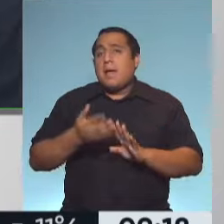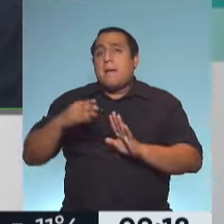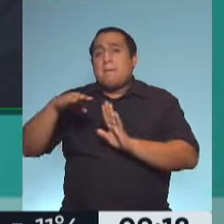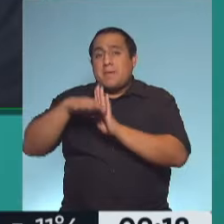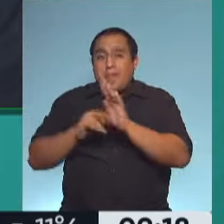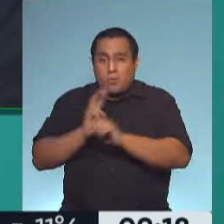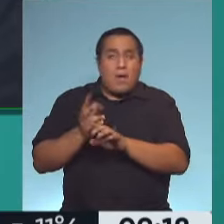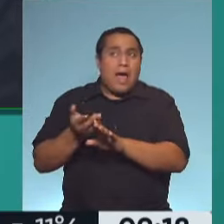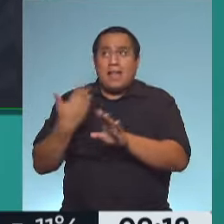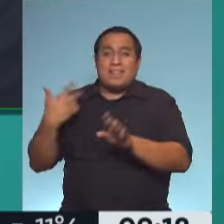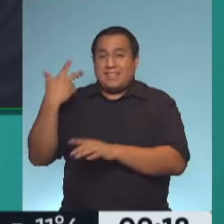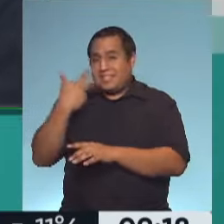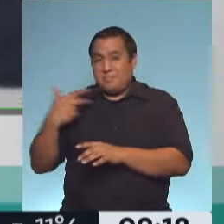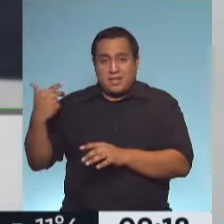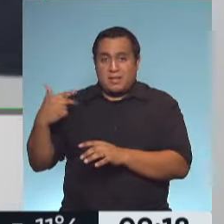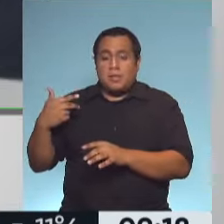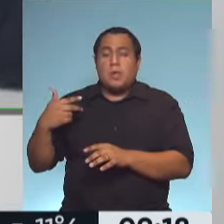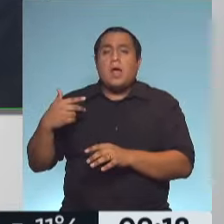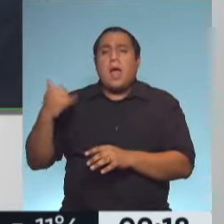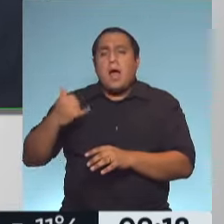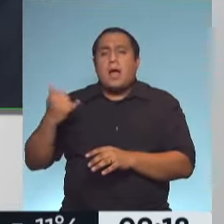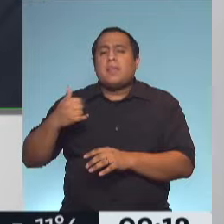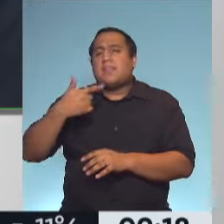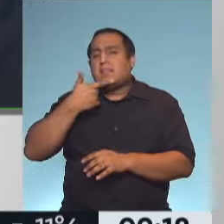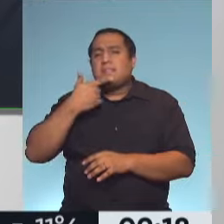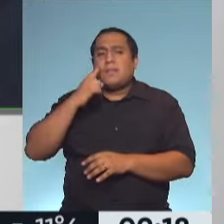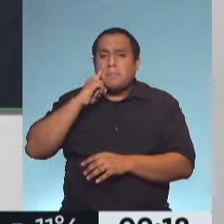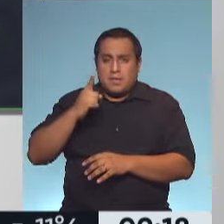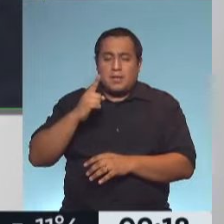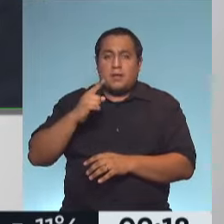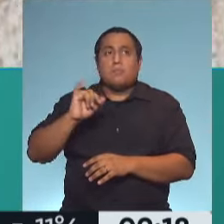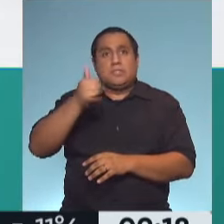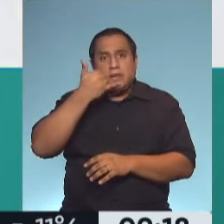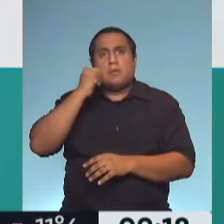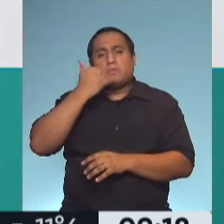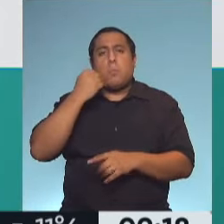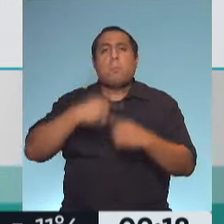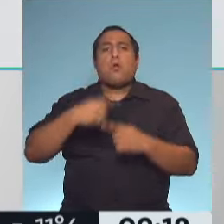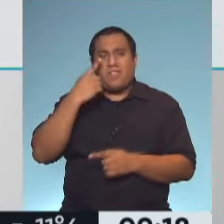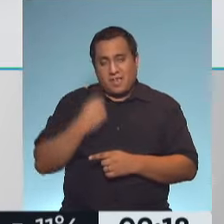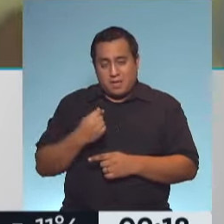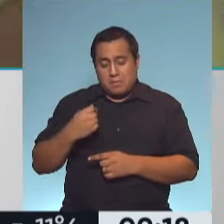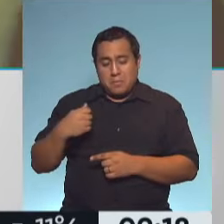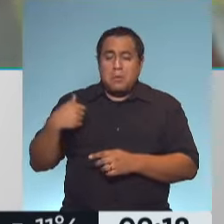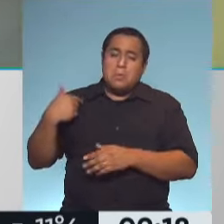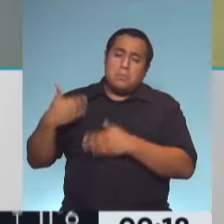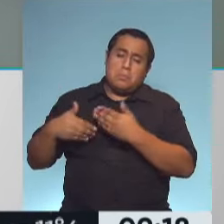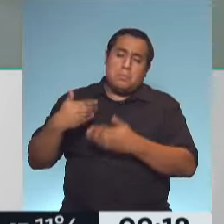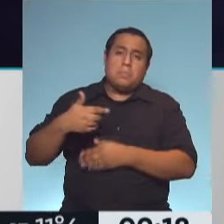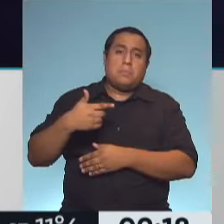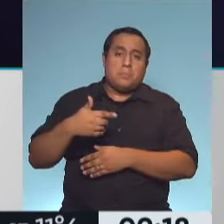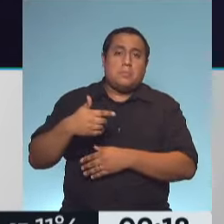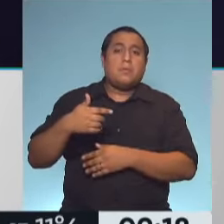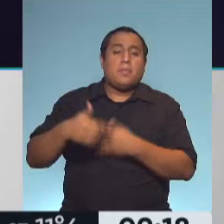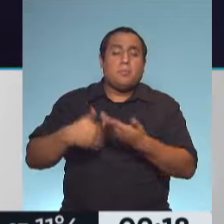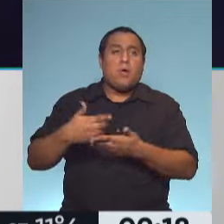cuidado, hace tres semanas, teníamos un promedio de 17.000 llamados por día. Y a medida que se fueron aplicando las medidas